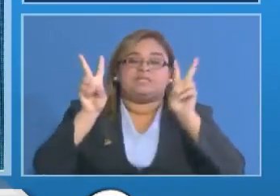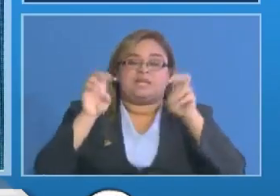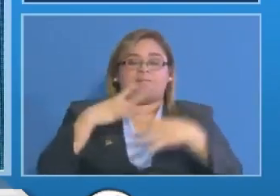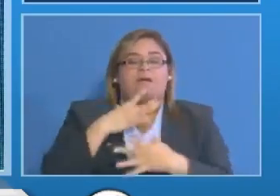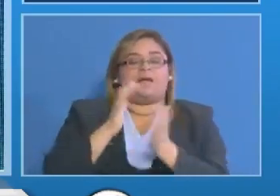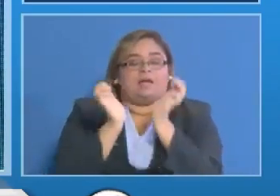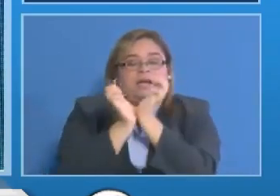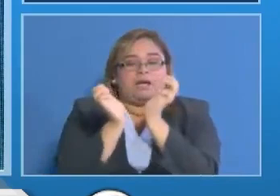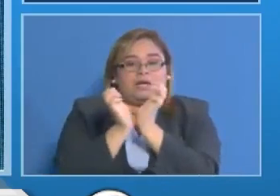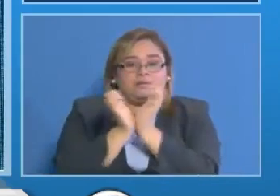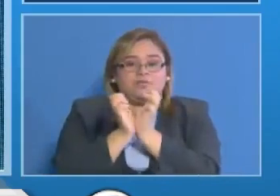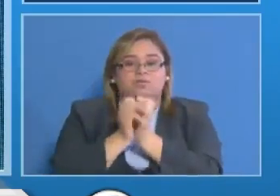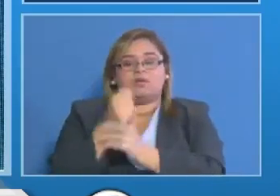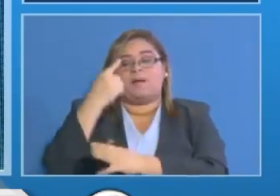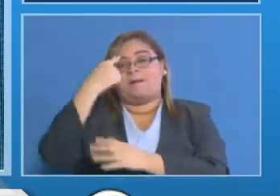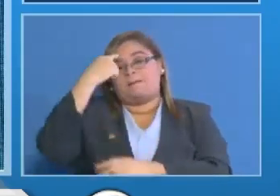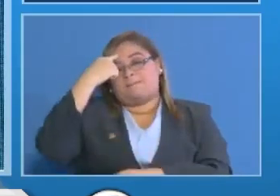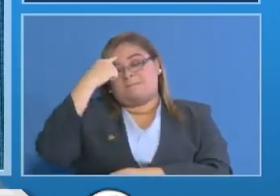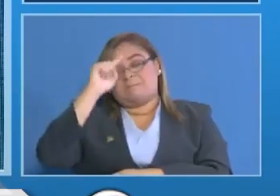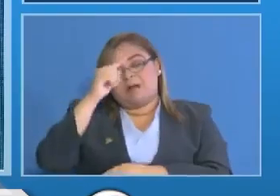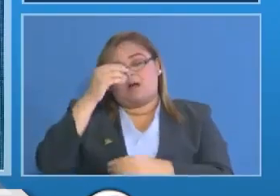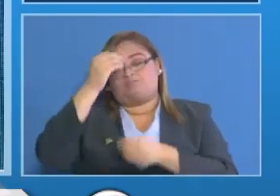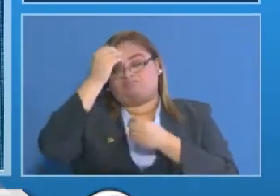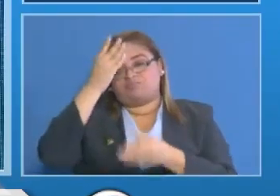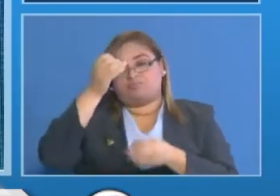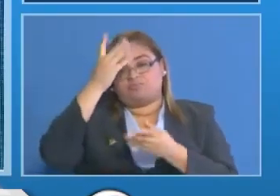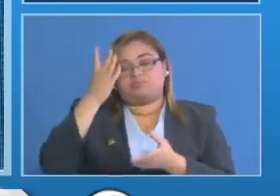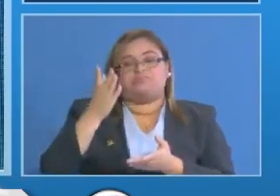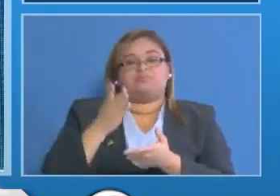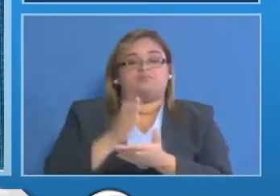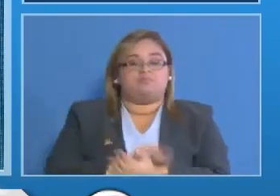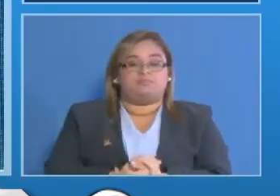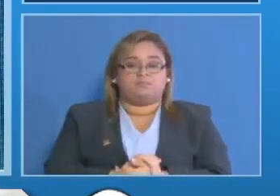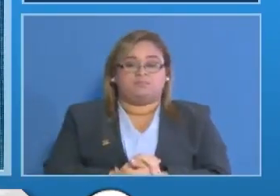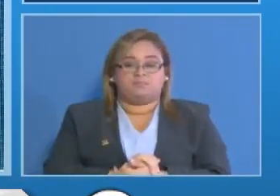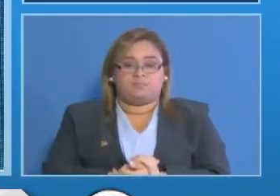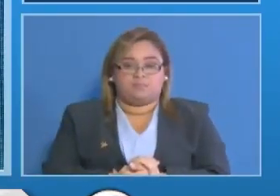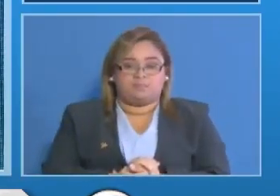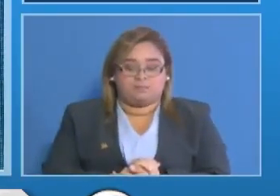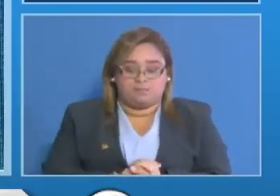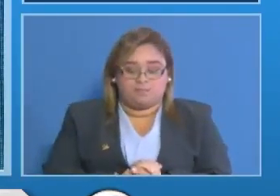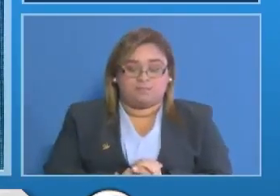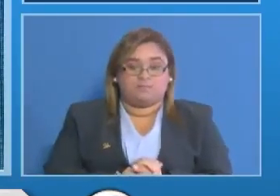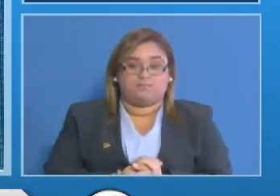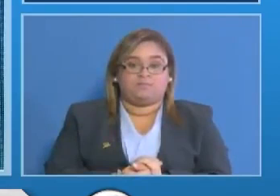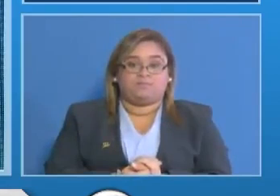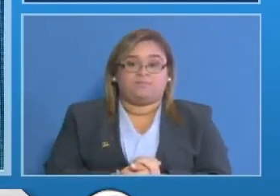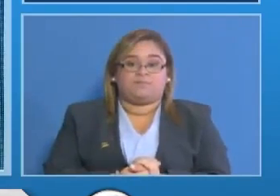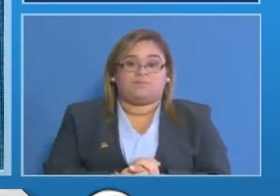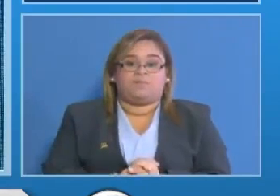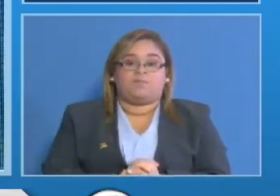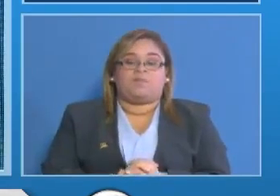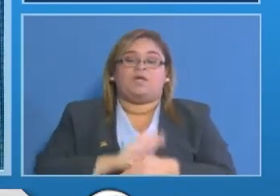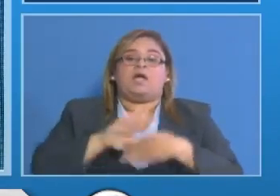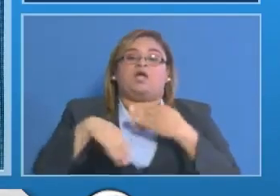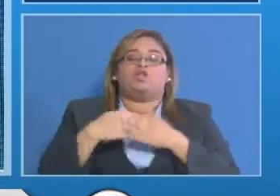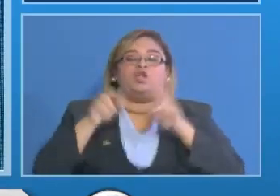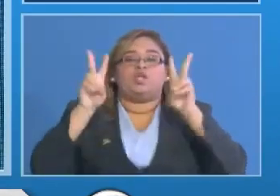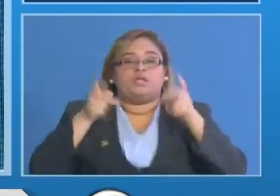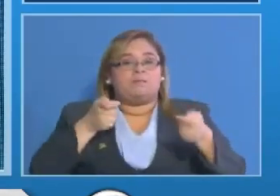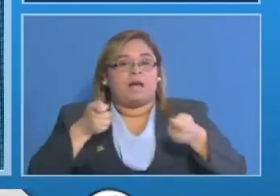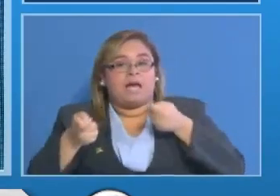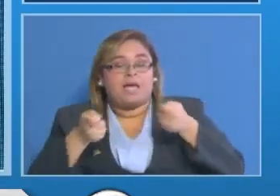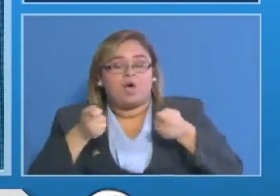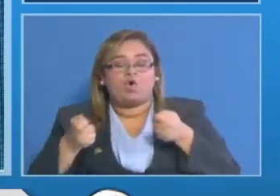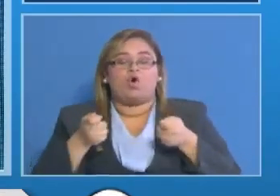social para que tengamos el conocimiento todos estos aspectos económicos y todos los aspectos que se dan